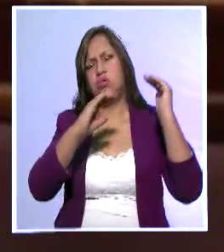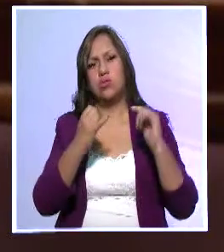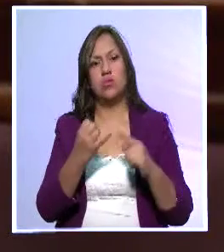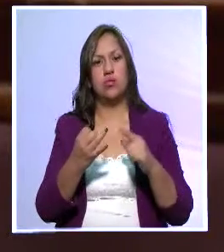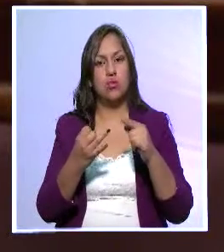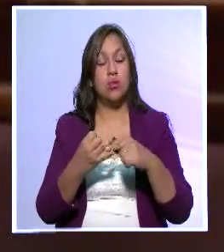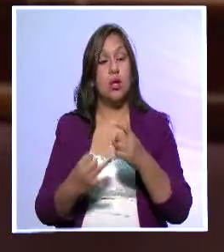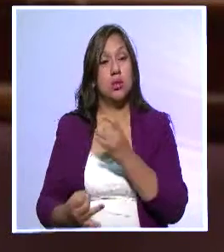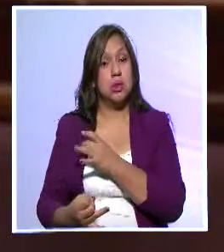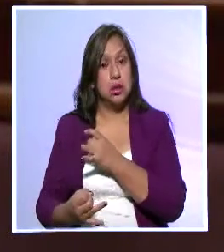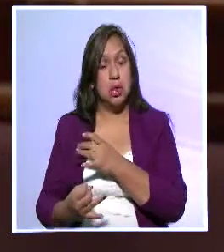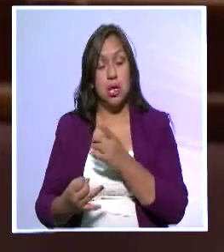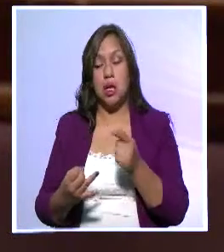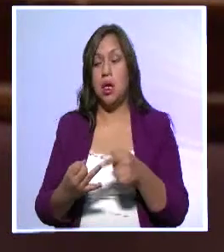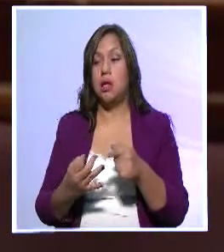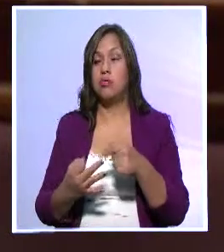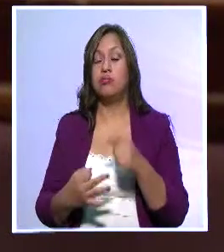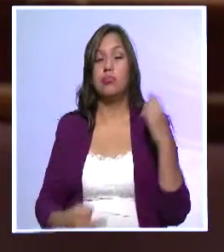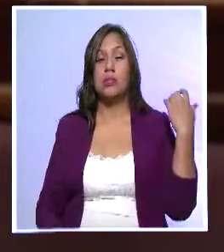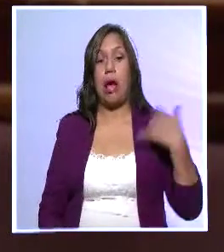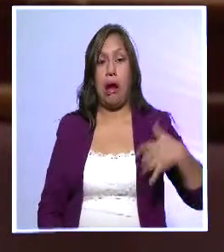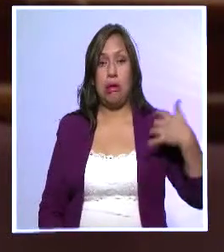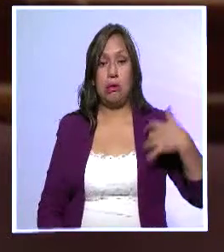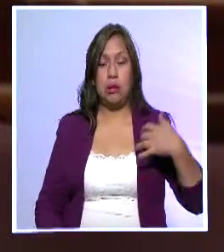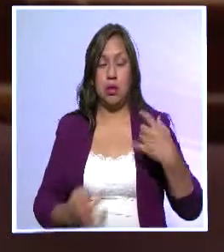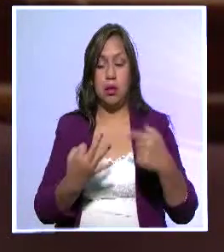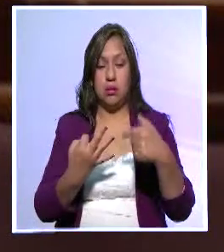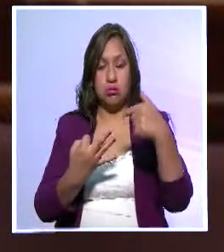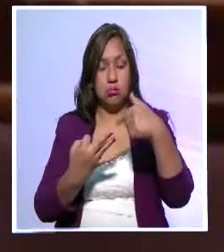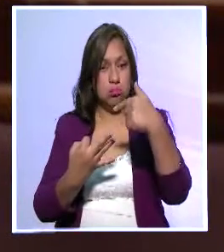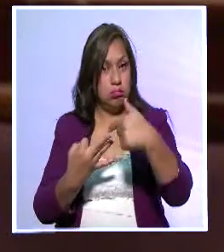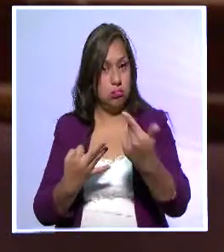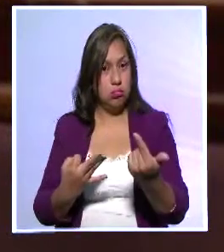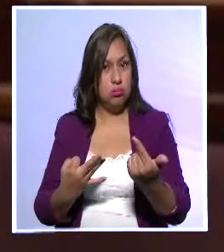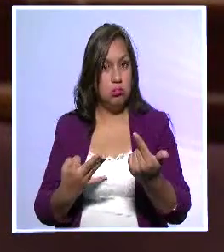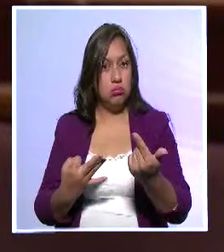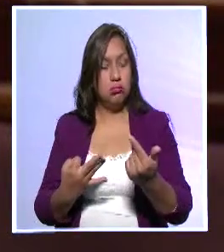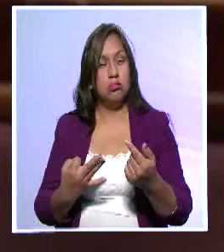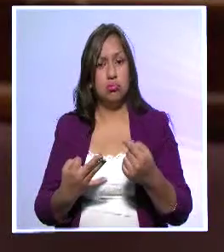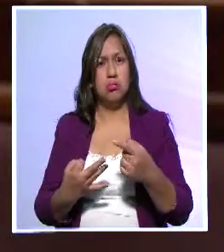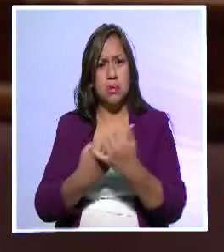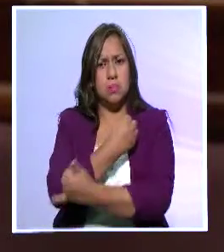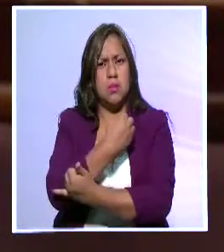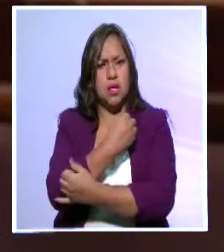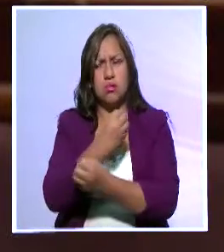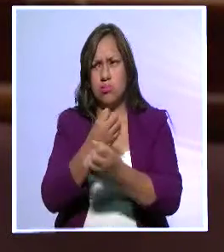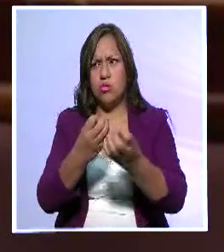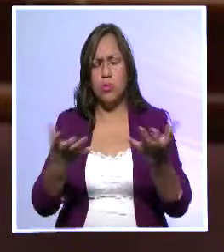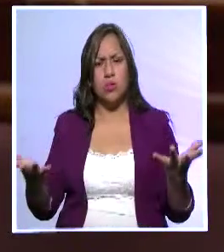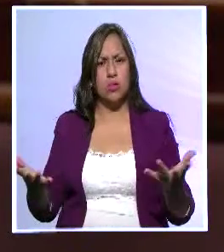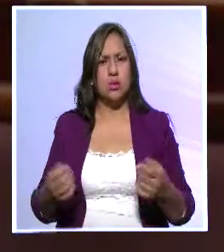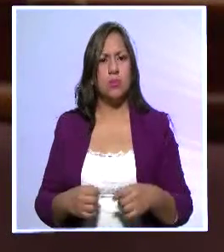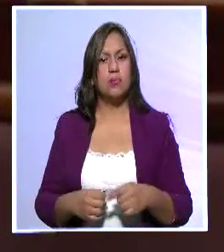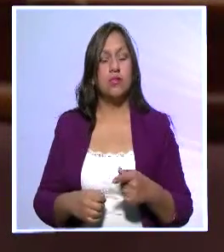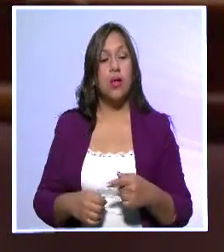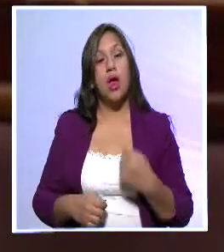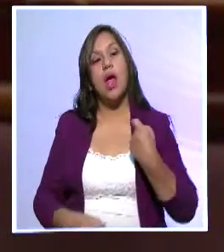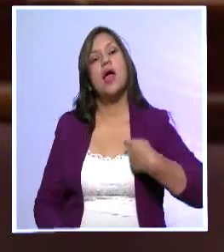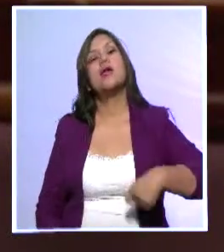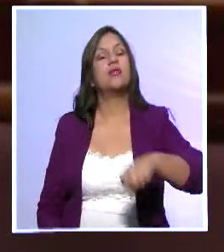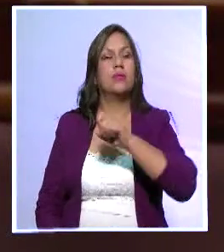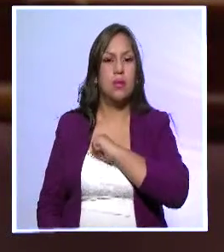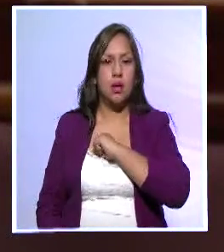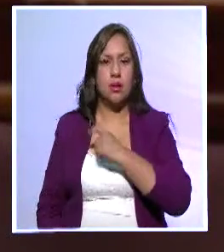países como Chile, países como Argentina y en países de los cuales nuestra tradición administrativa viene como en el caso de España,